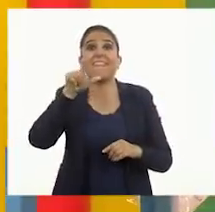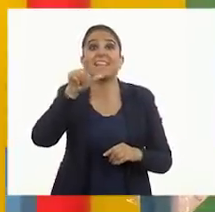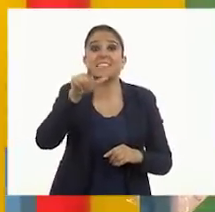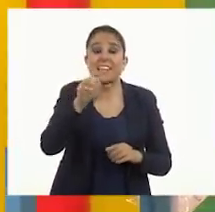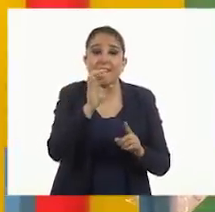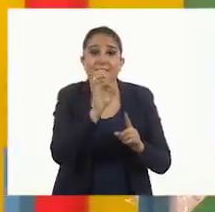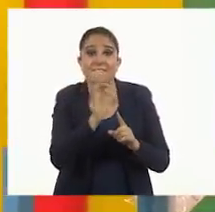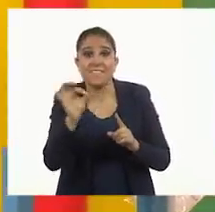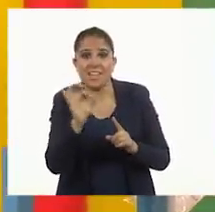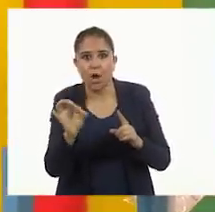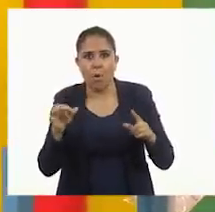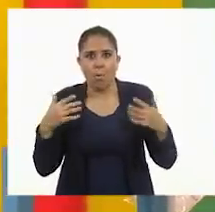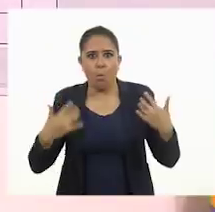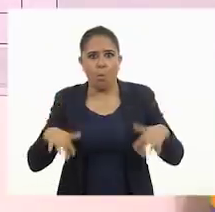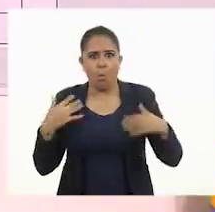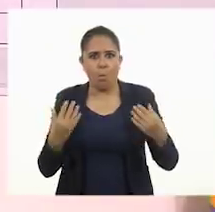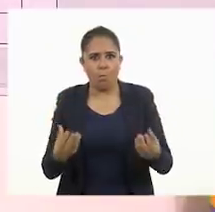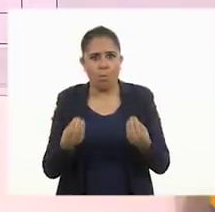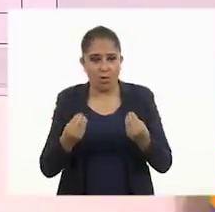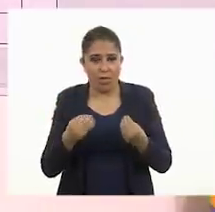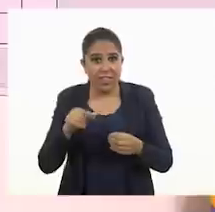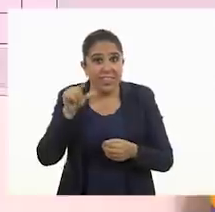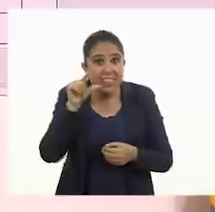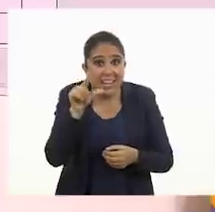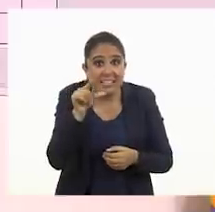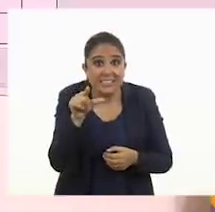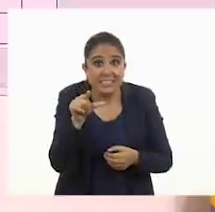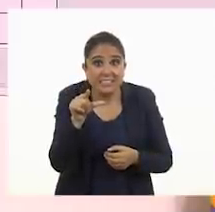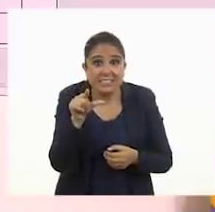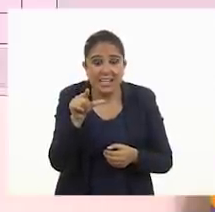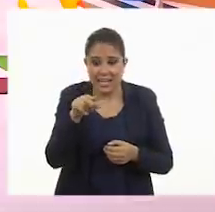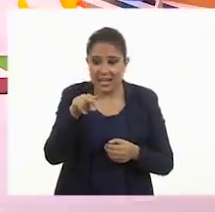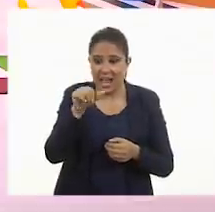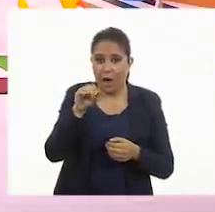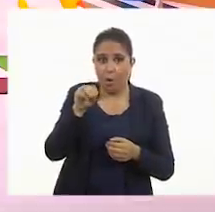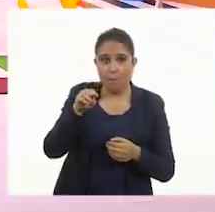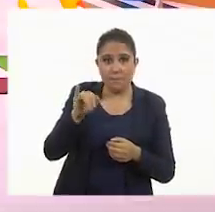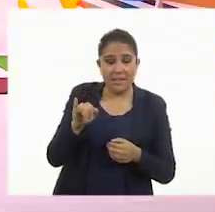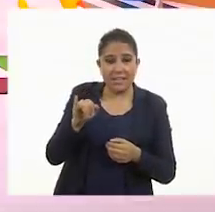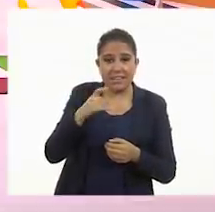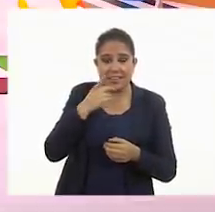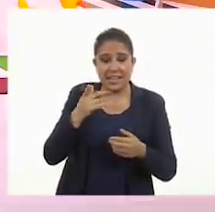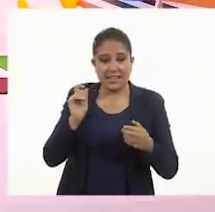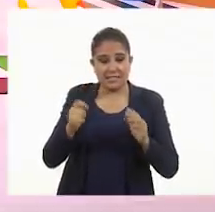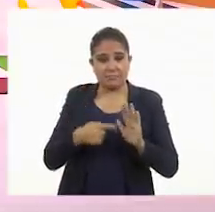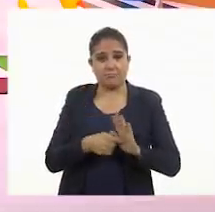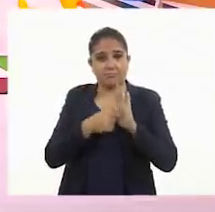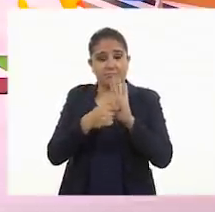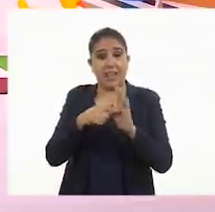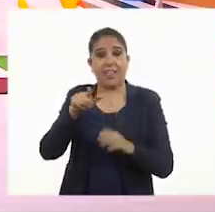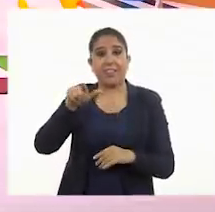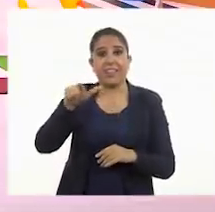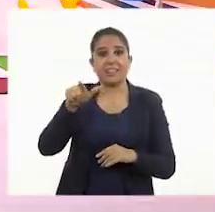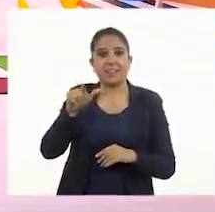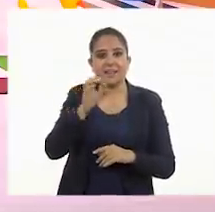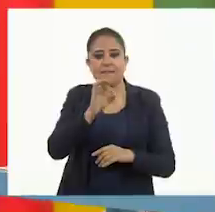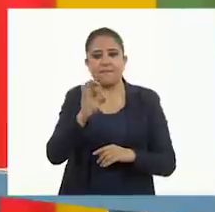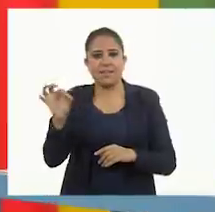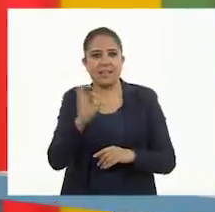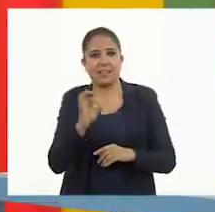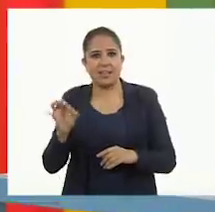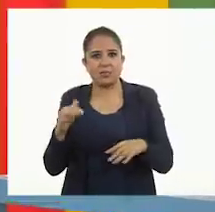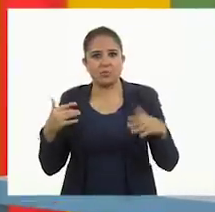fichas. Son un montón. Diecisiete fichas. Naomi dijo que representáramos diecisiete